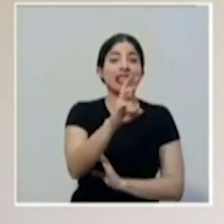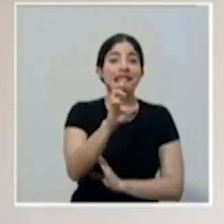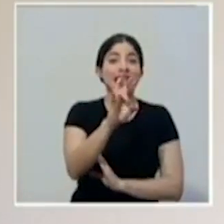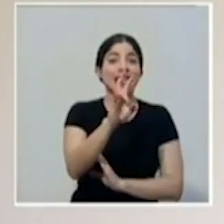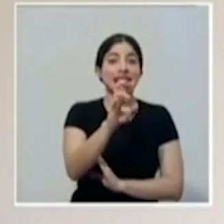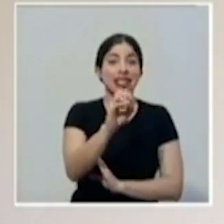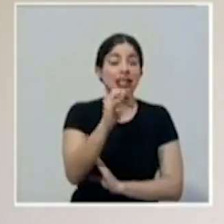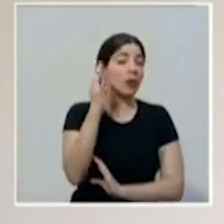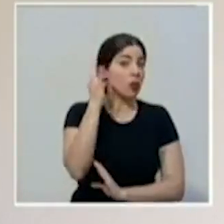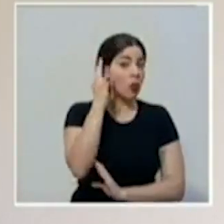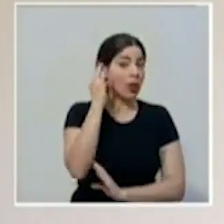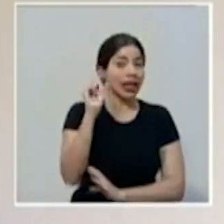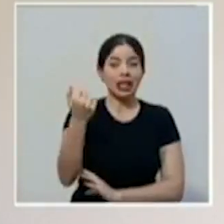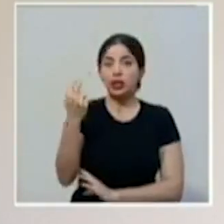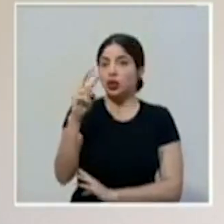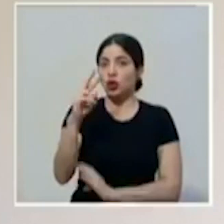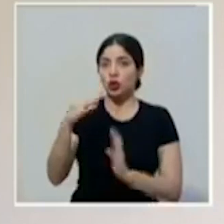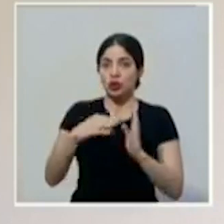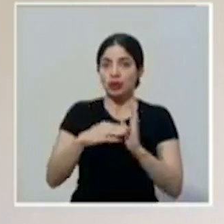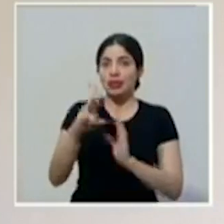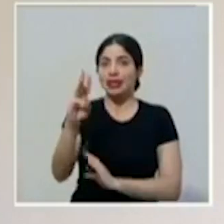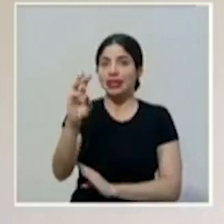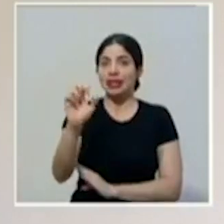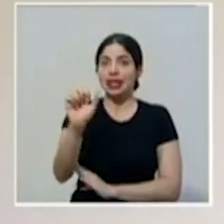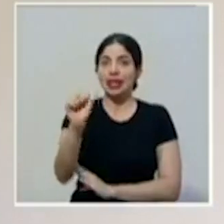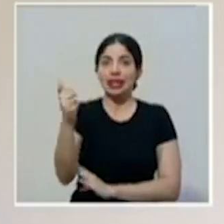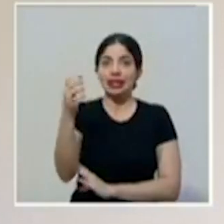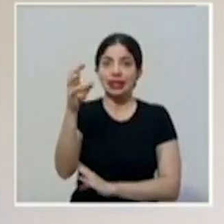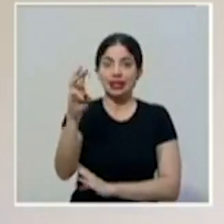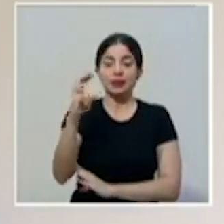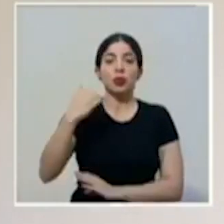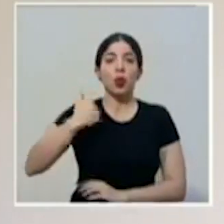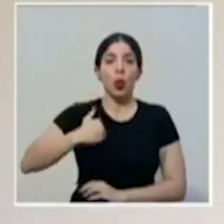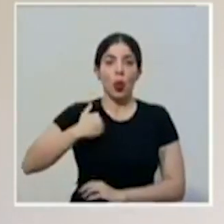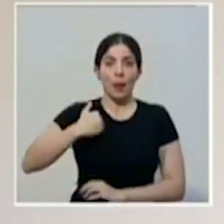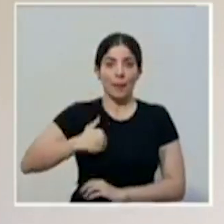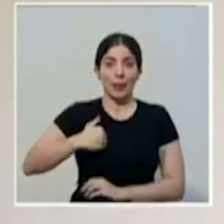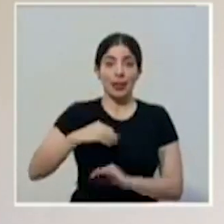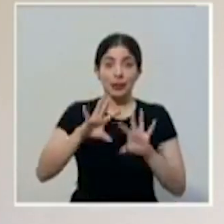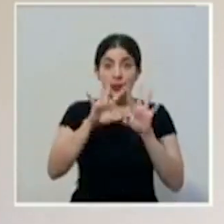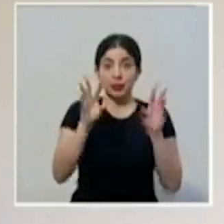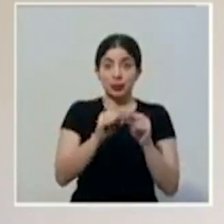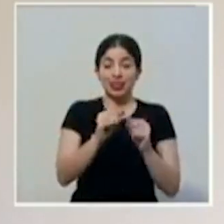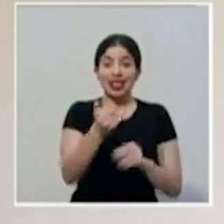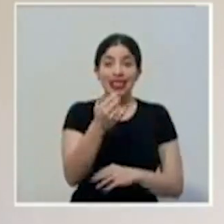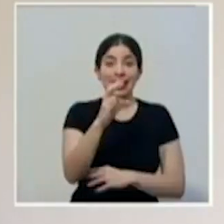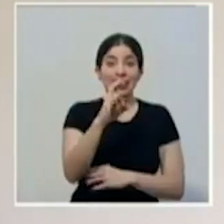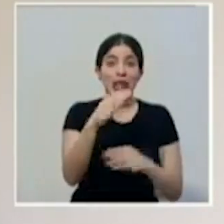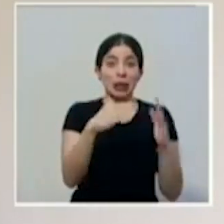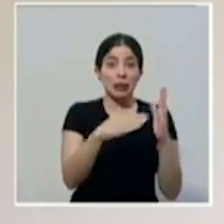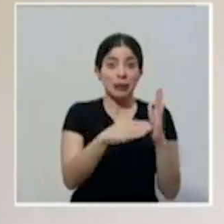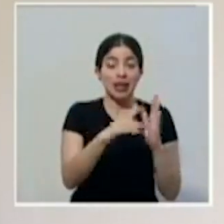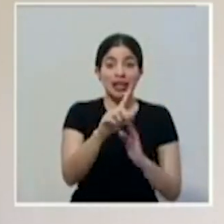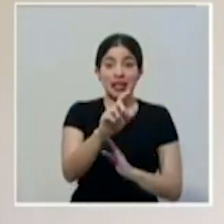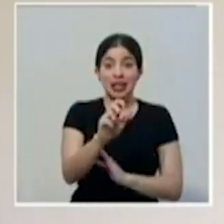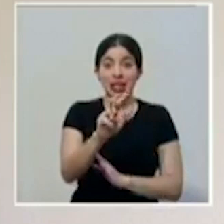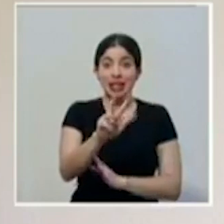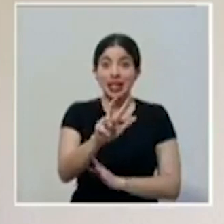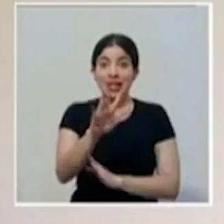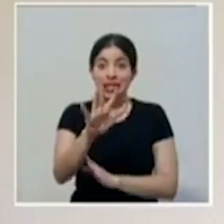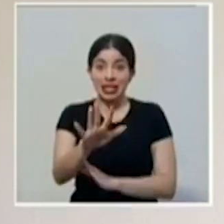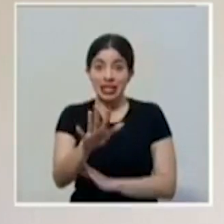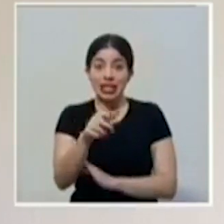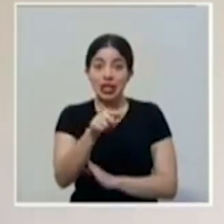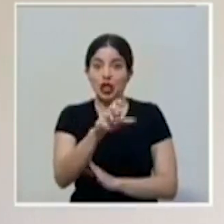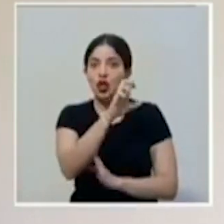mujeres y 12,616 hombres, de los cuales 17,135